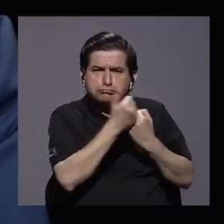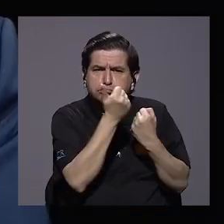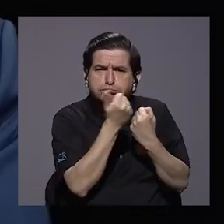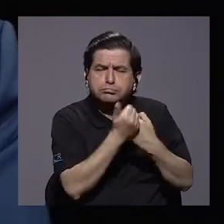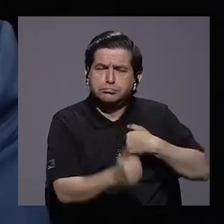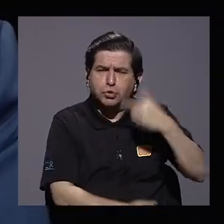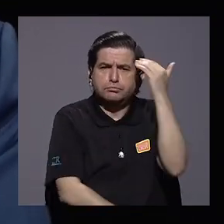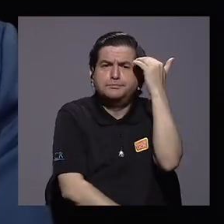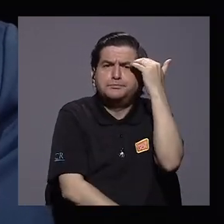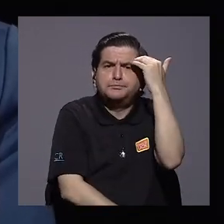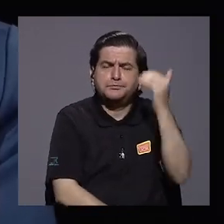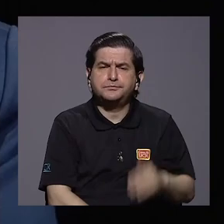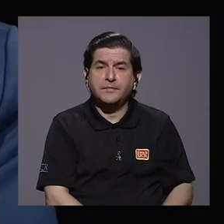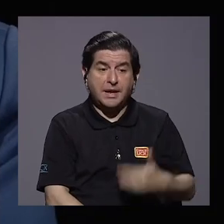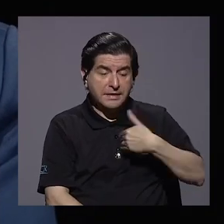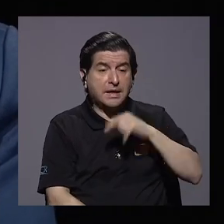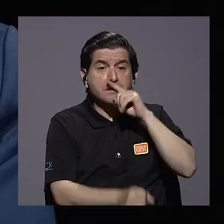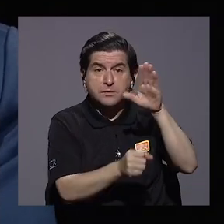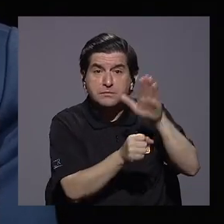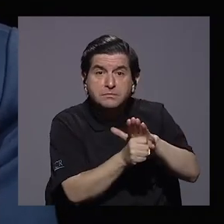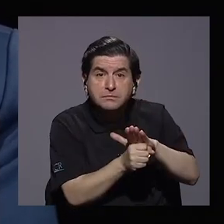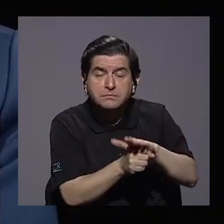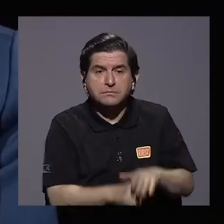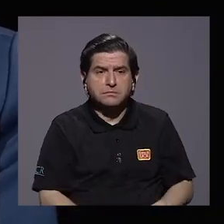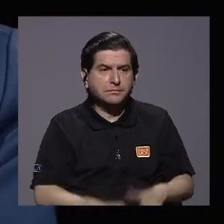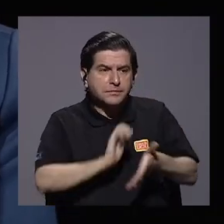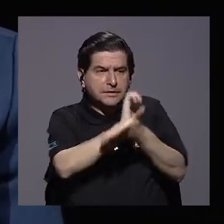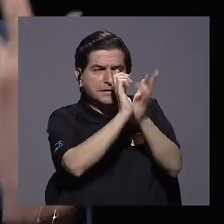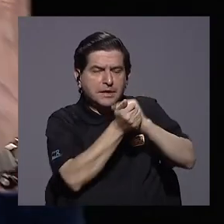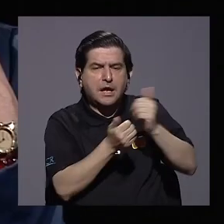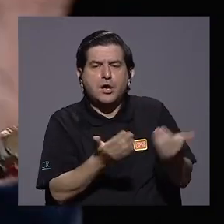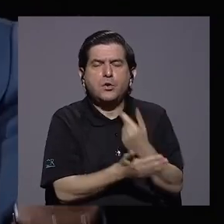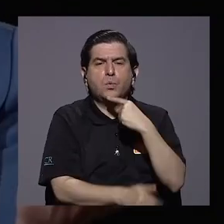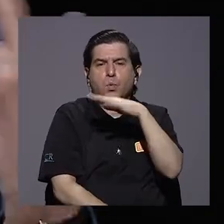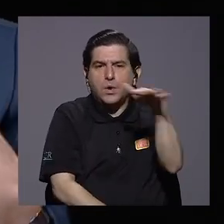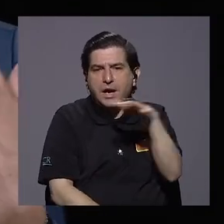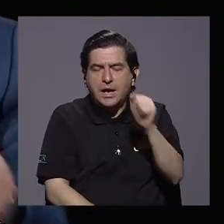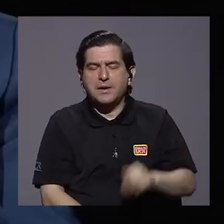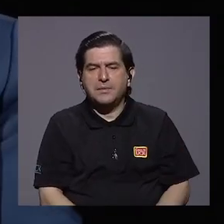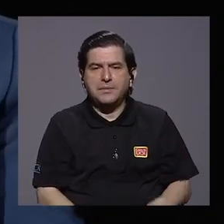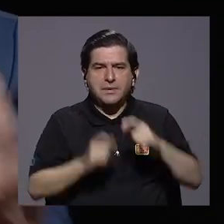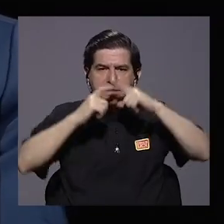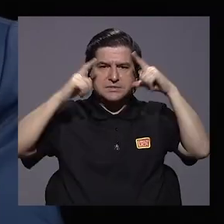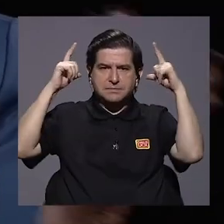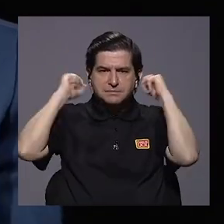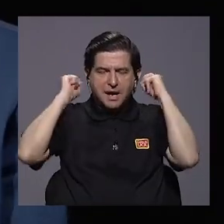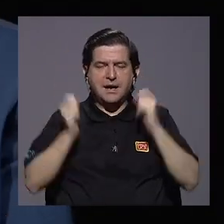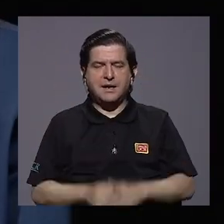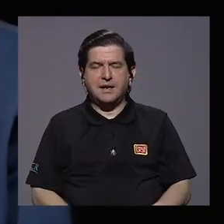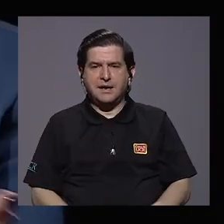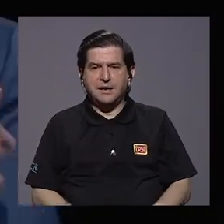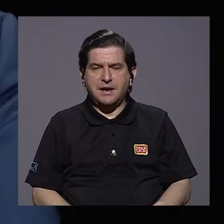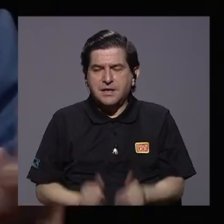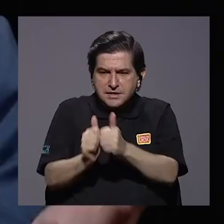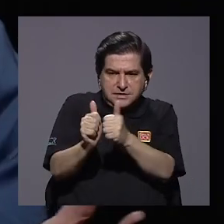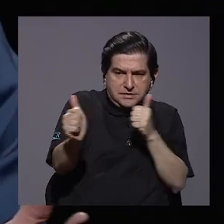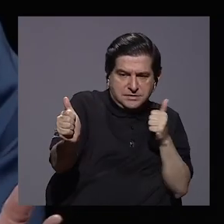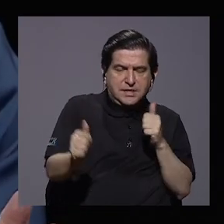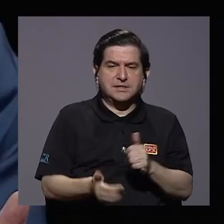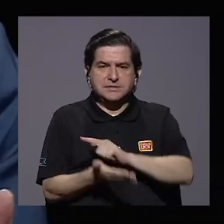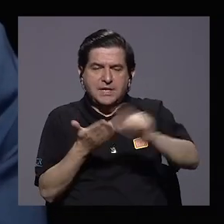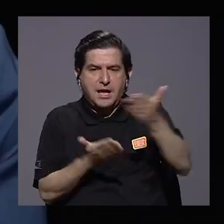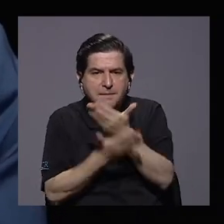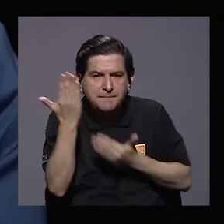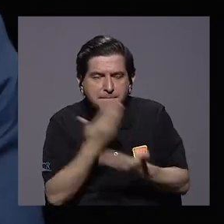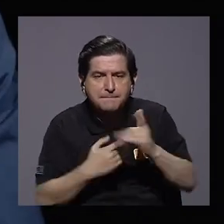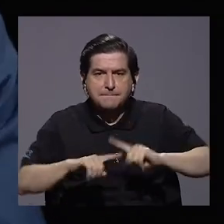apoyo, soy consciente, tenemos que cumplirlas, tenemos que adaptarnos a esta nueva realidad de máscaras, distanciamiento, lavado de manos, todo eso